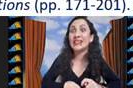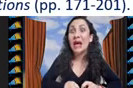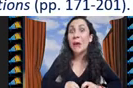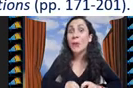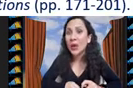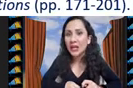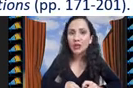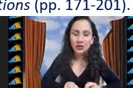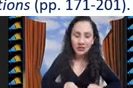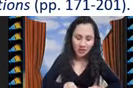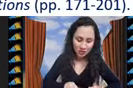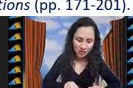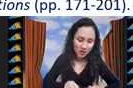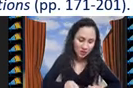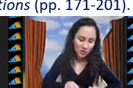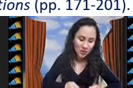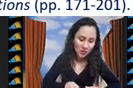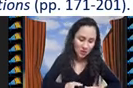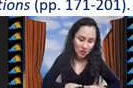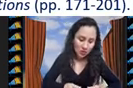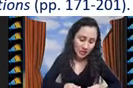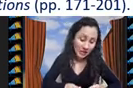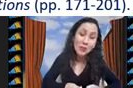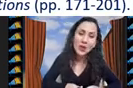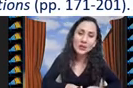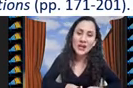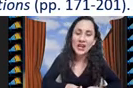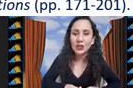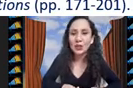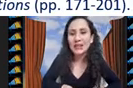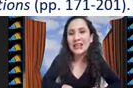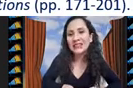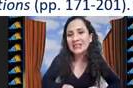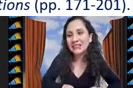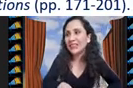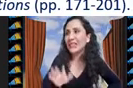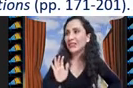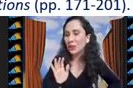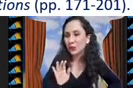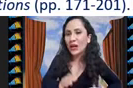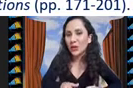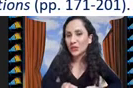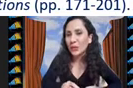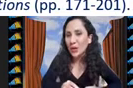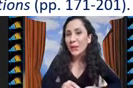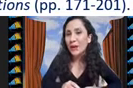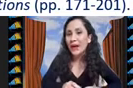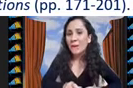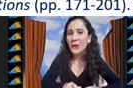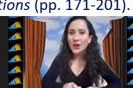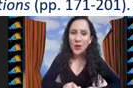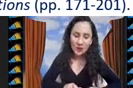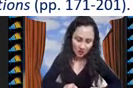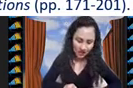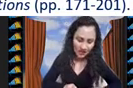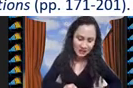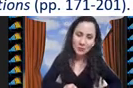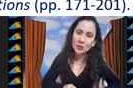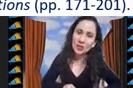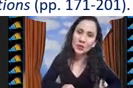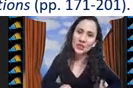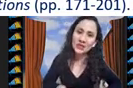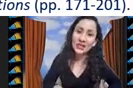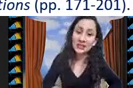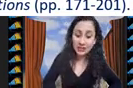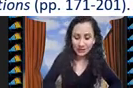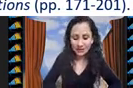realmente no eran tan buenos esos algoritmos o sea eran buenos para resolver las instancias de los bancos de prueba pero cuando ya